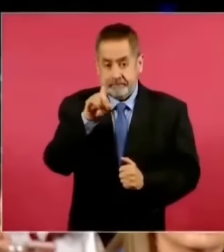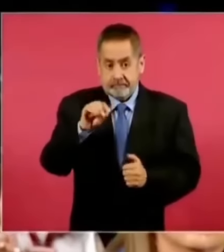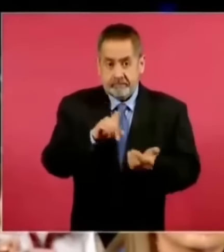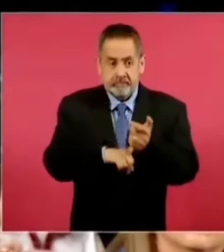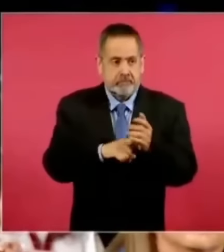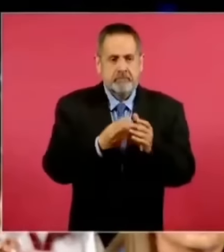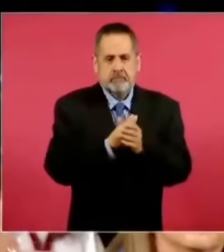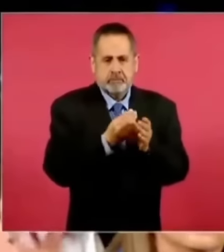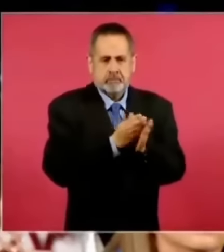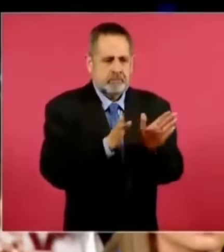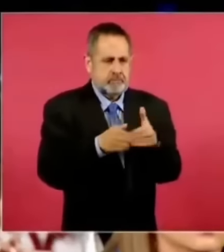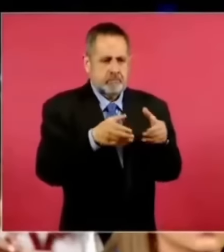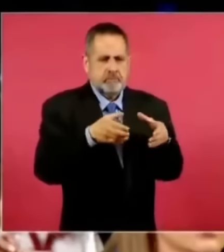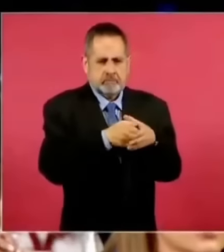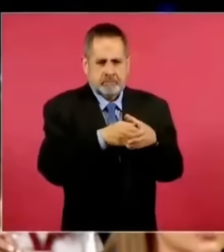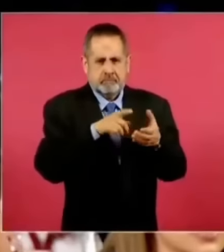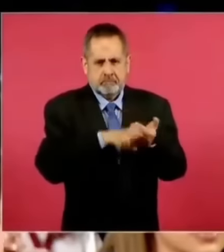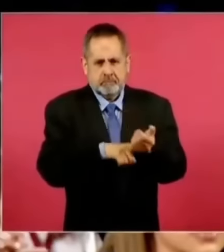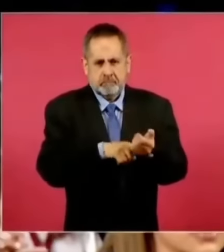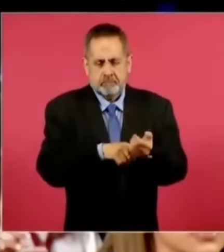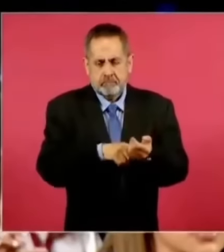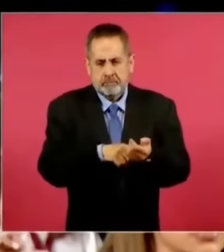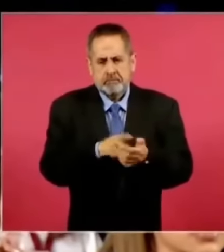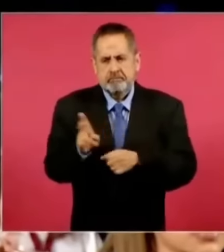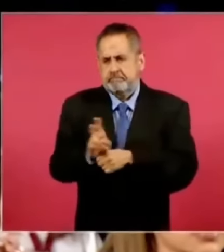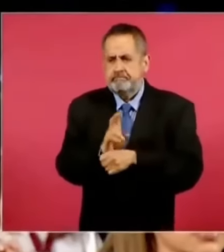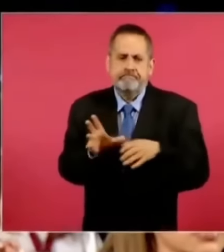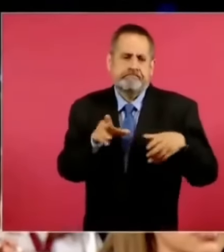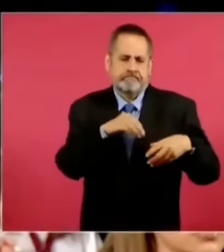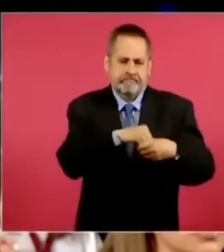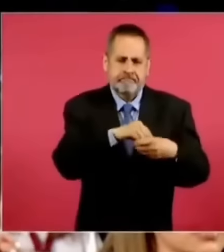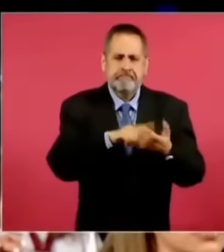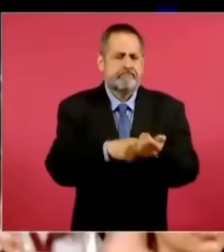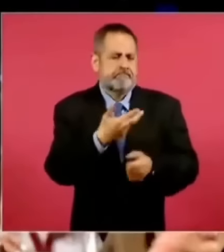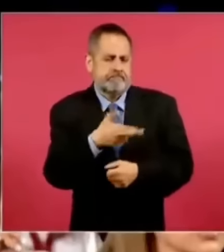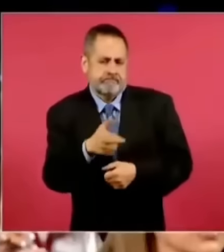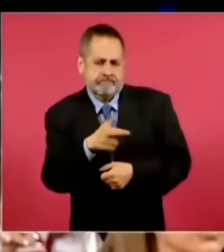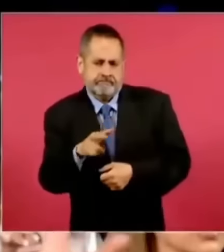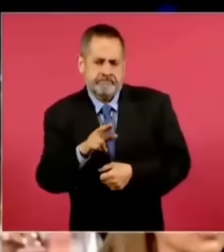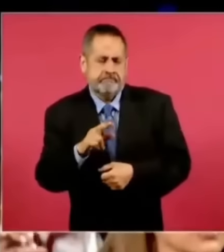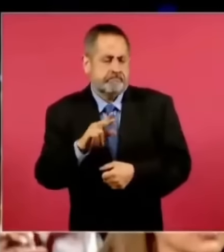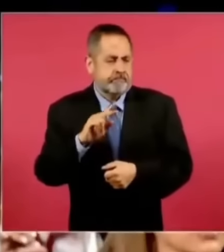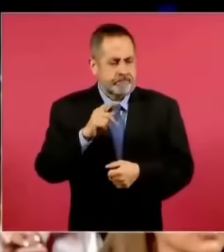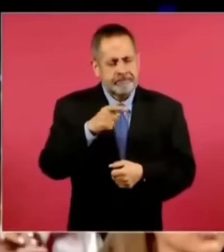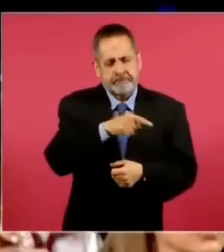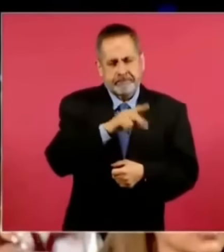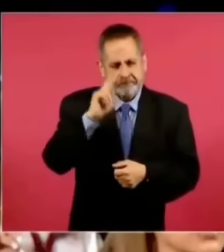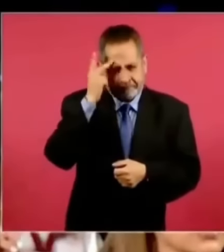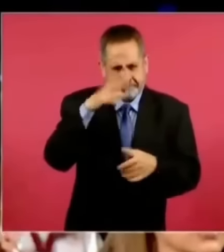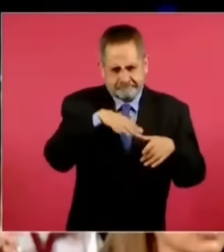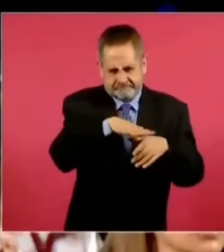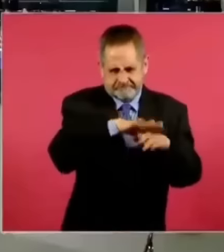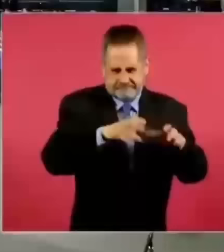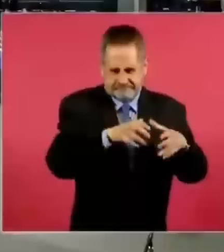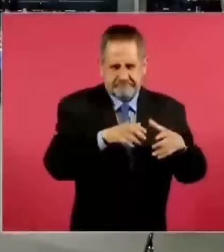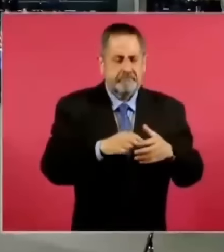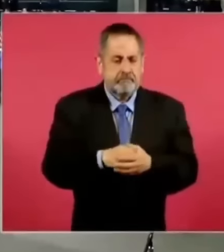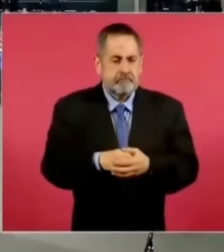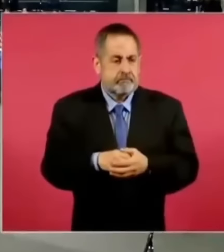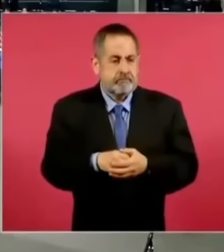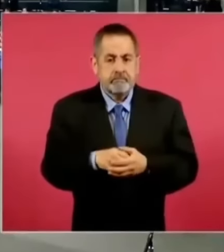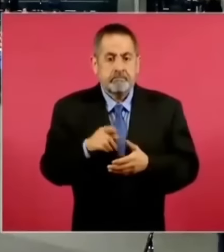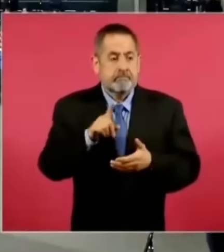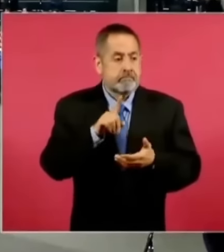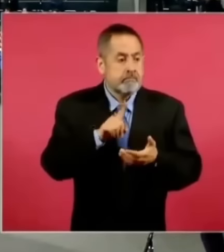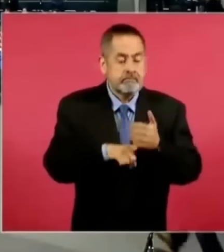cerrado, en un restaurante, bueno, la invitación fue en un restaurante de Polanco, pero trascendió mucho todo este mecanismo de seguridad